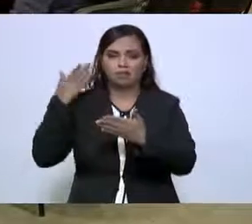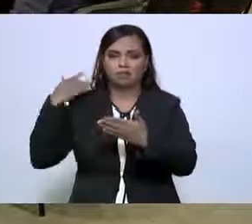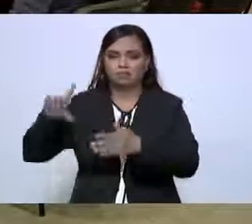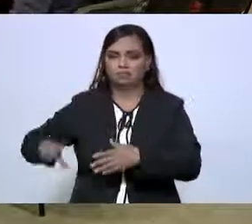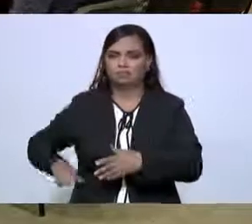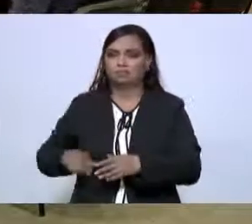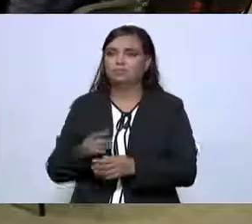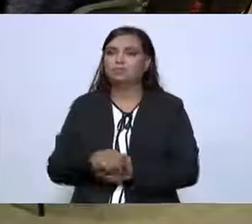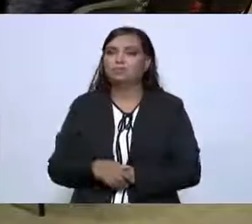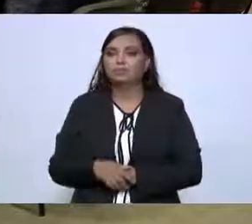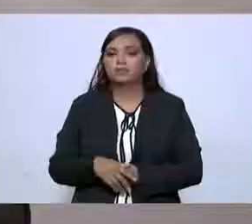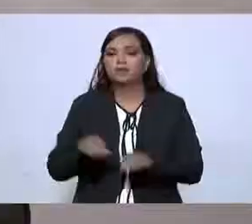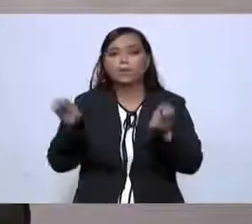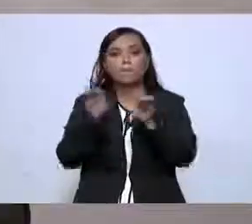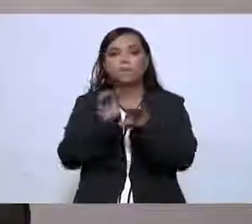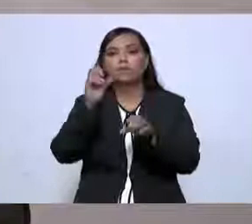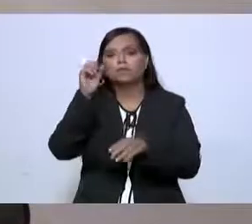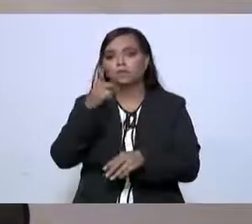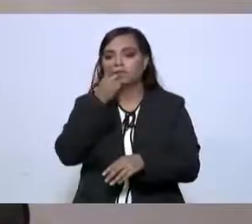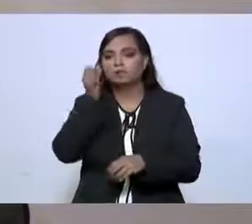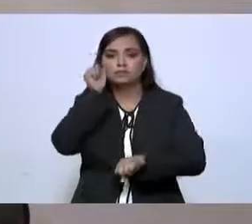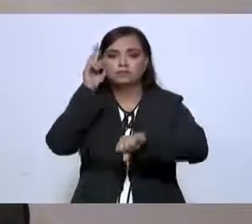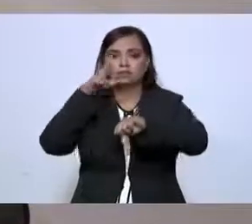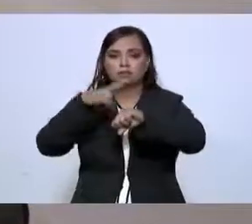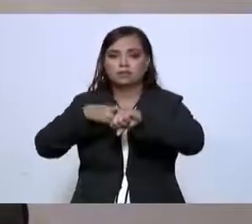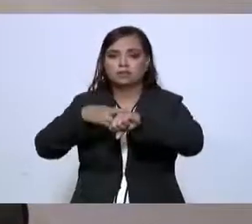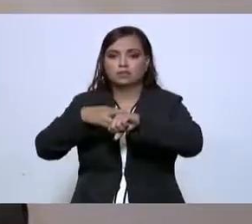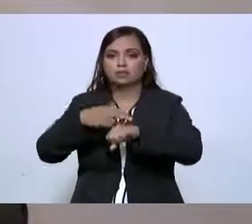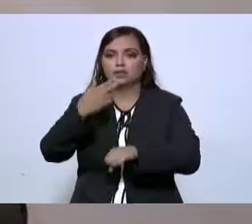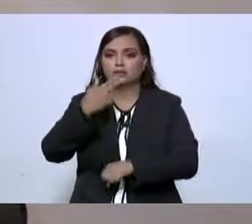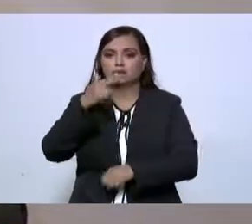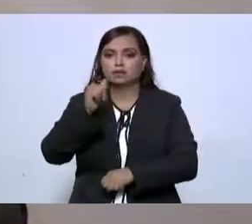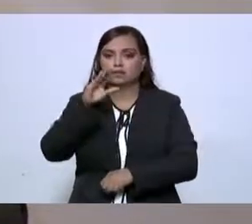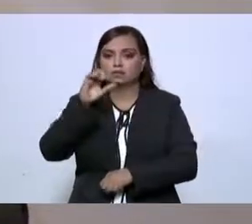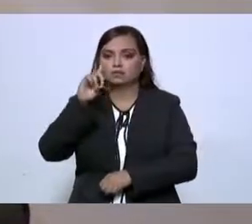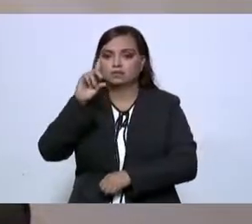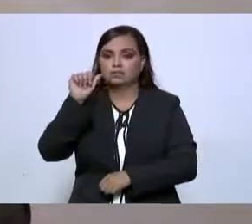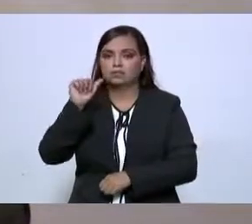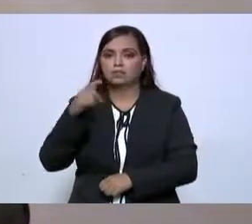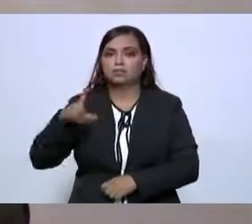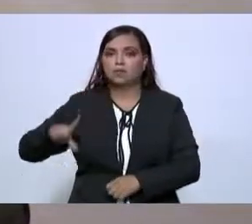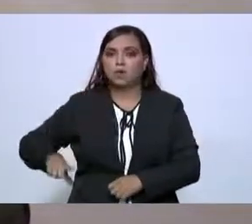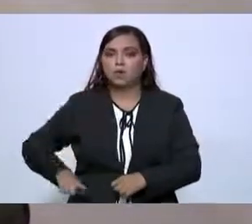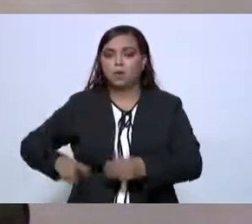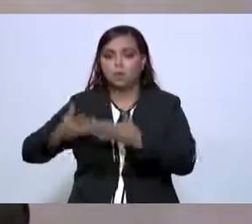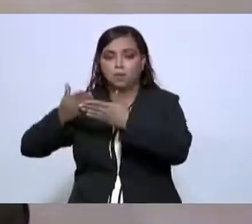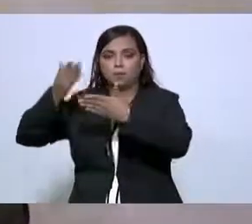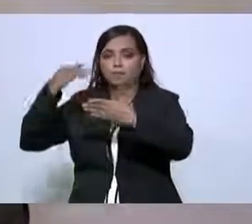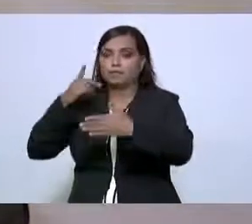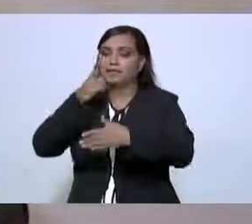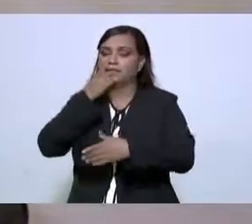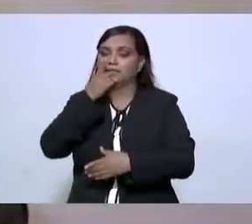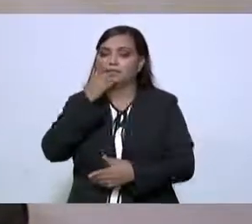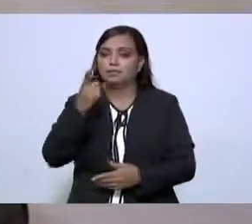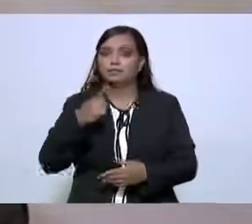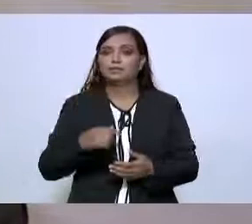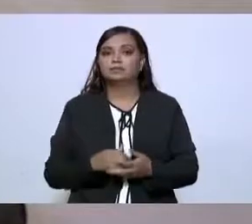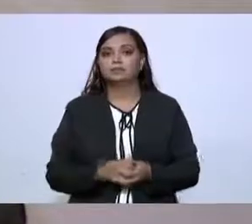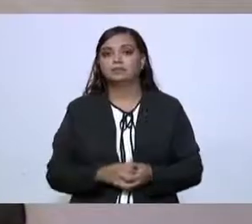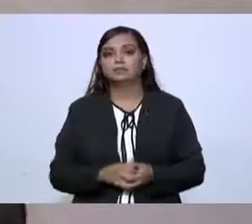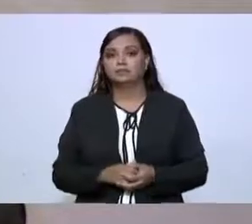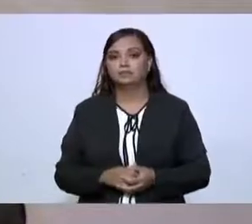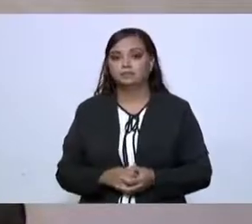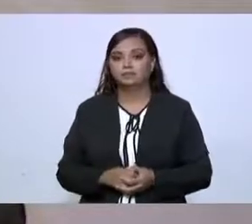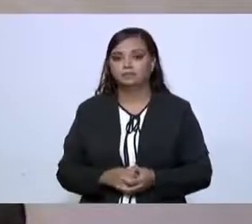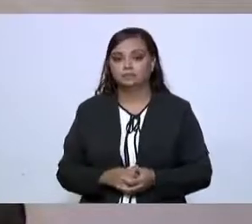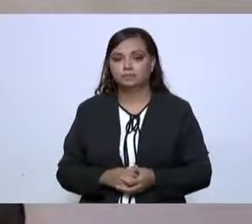como también un secretario de Hacienda del gobierno anterior decía que